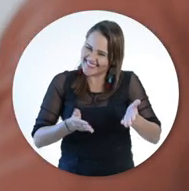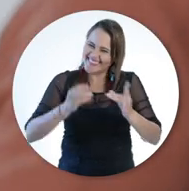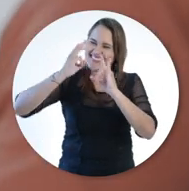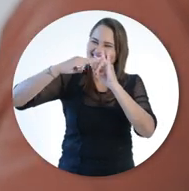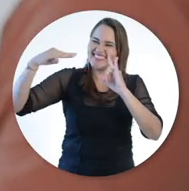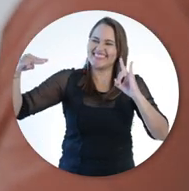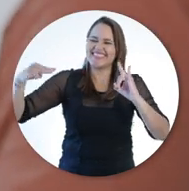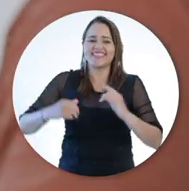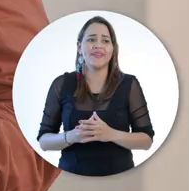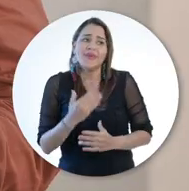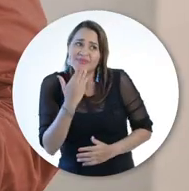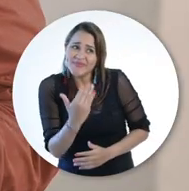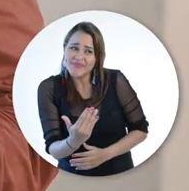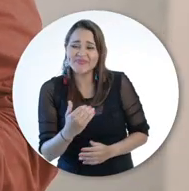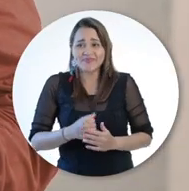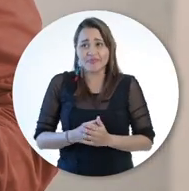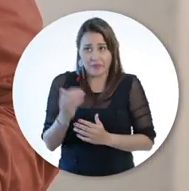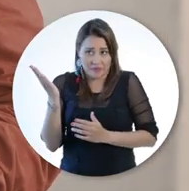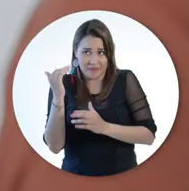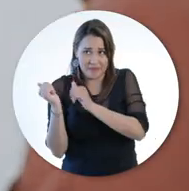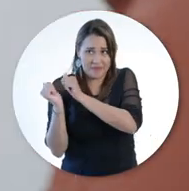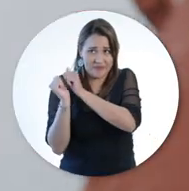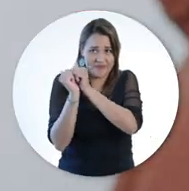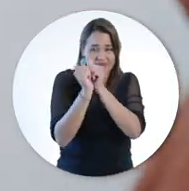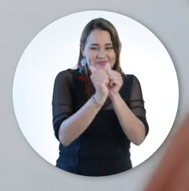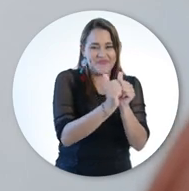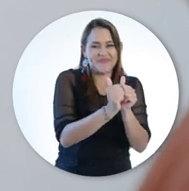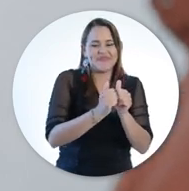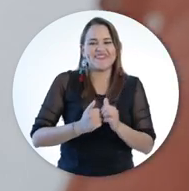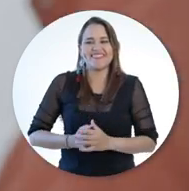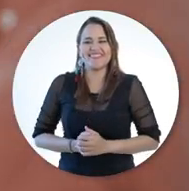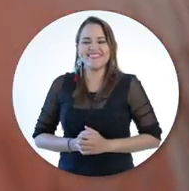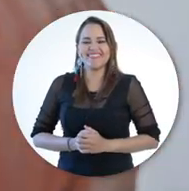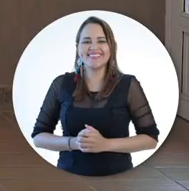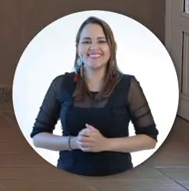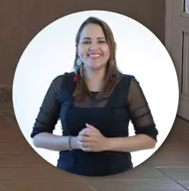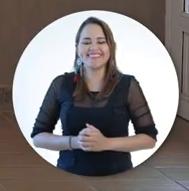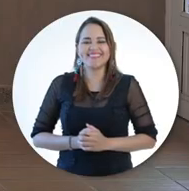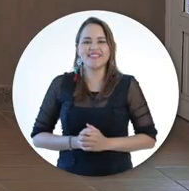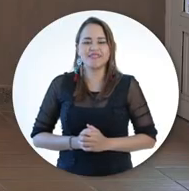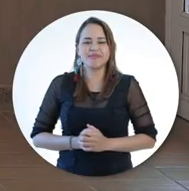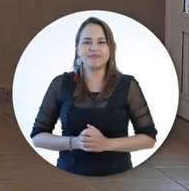Bienvenido a la universidad Muchas gracias Acompáñame a la recepción Claro que sí